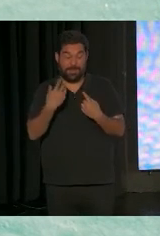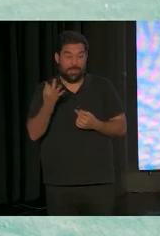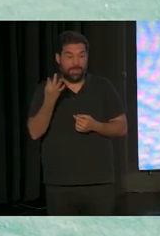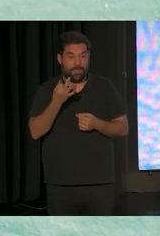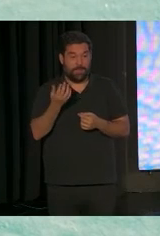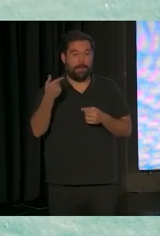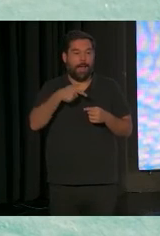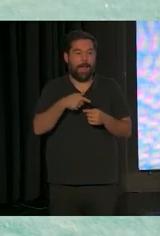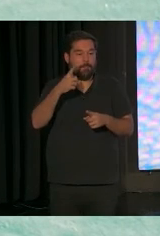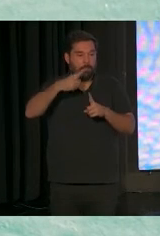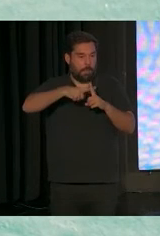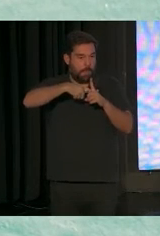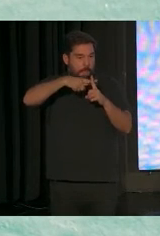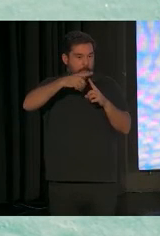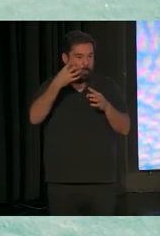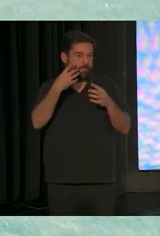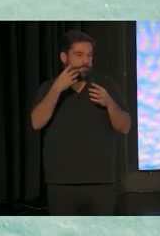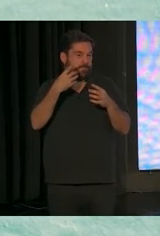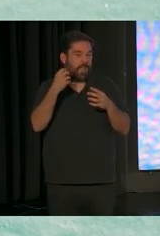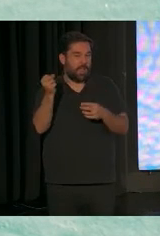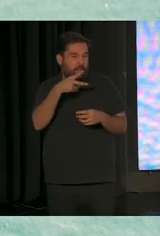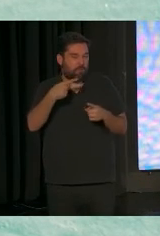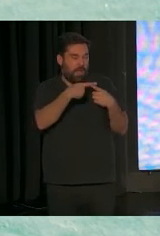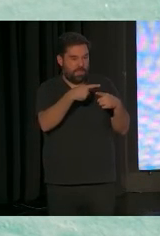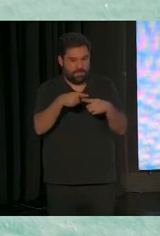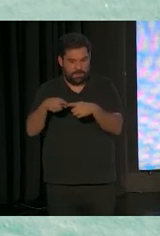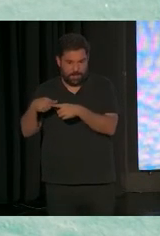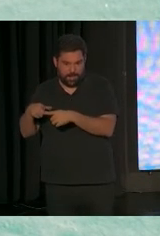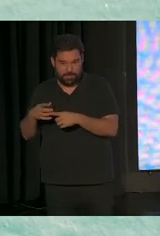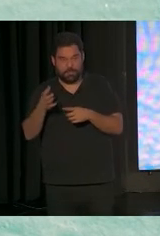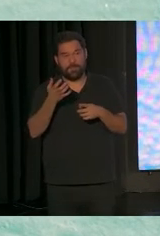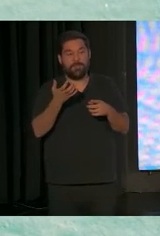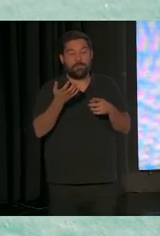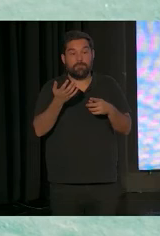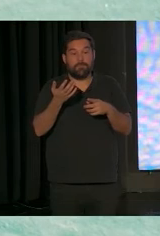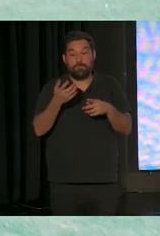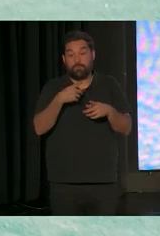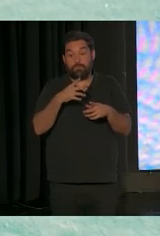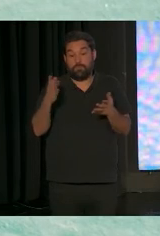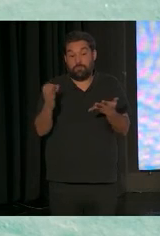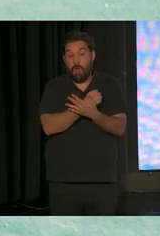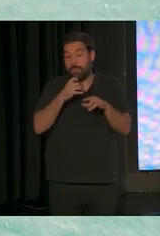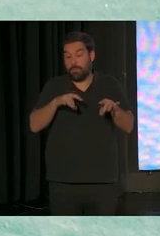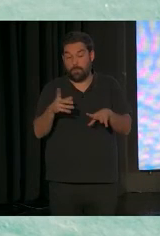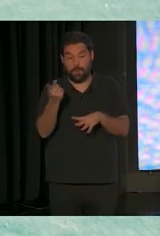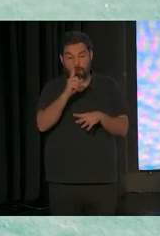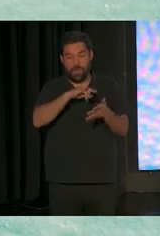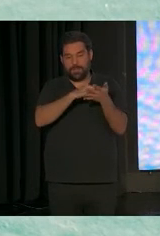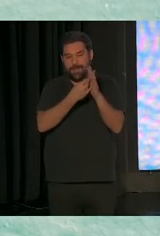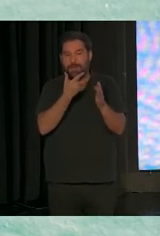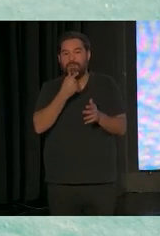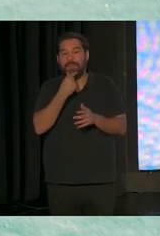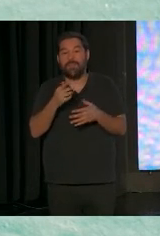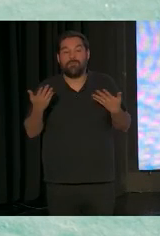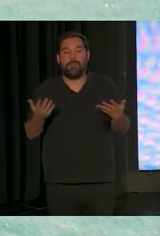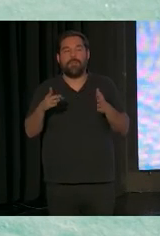los que quedan más debajo, los que mejoran de más, los que ya entran por encima. Es un sistema sencillo que, por favor, empecemos a